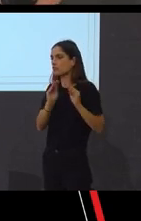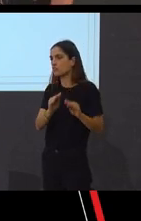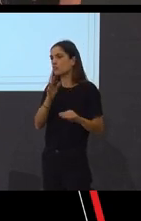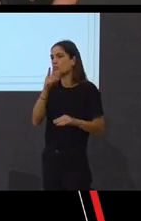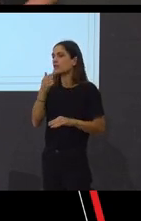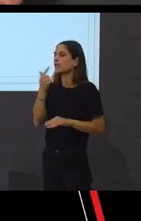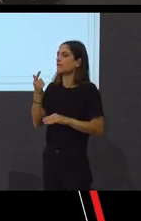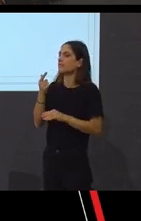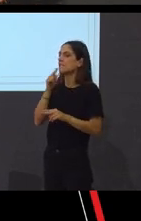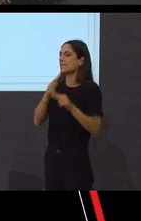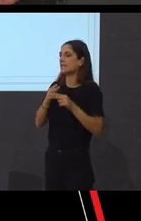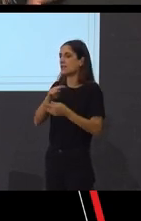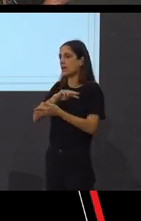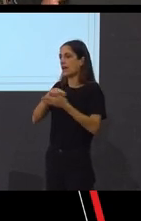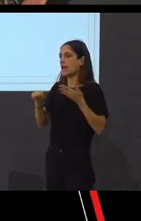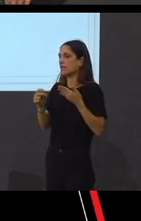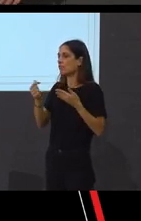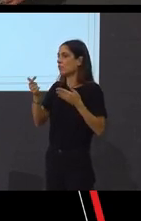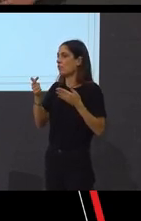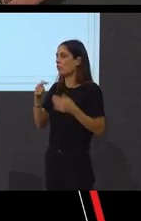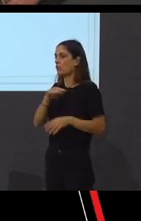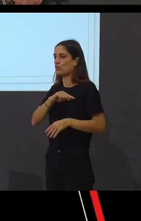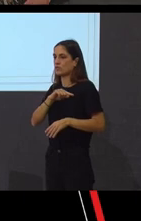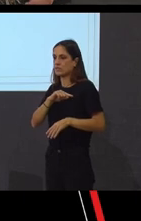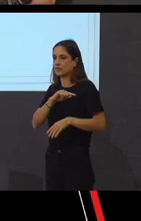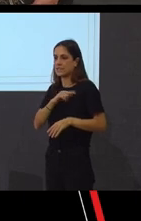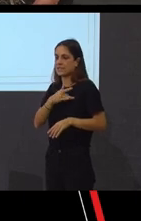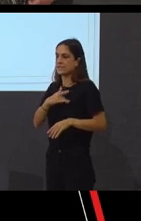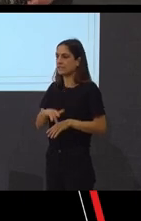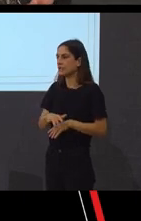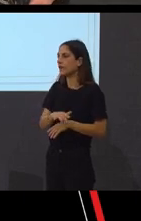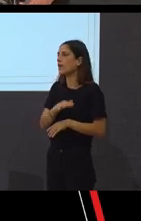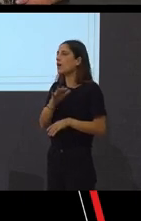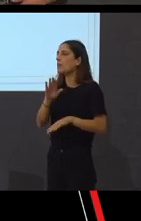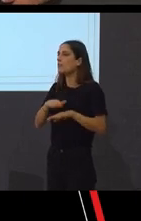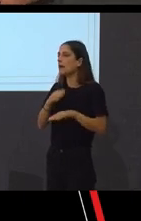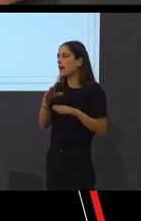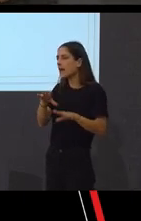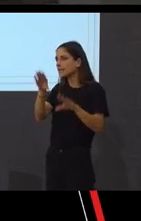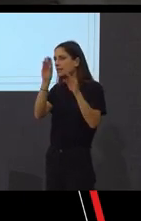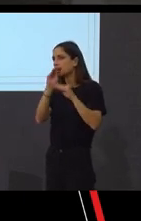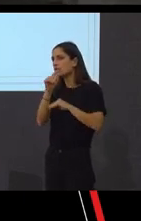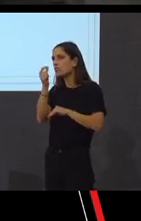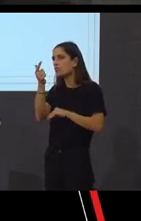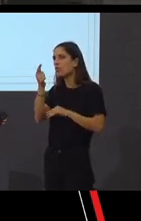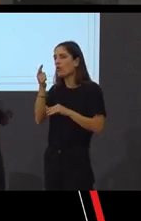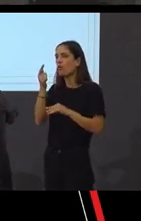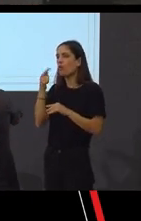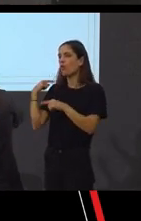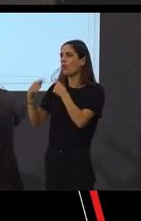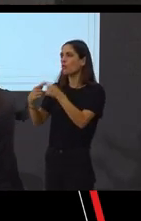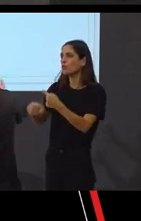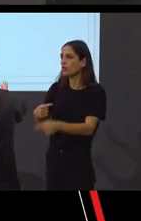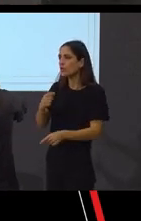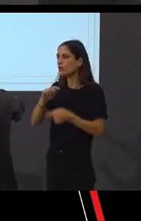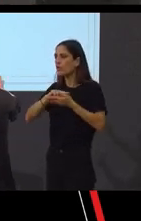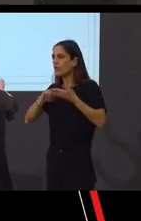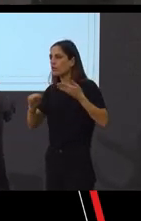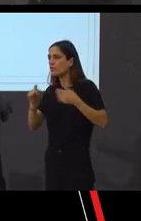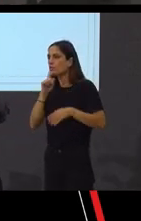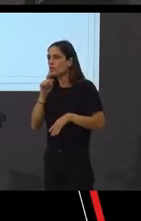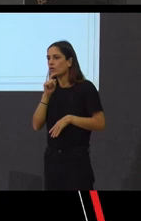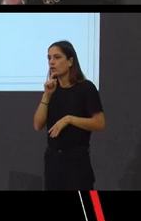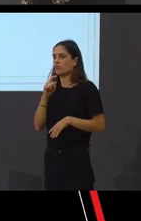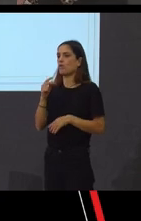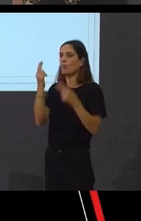entender como se utiliza o tropo de celtismo en realidade para a subalternidade. Humilde, sumisa,